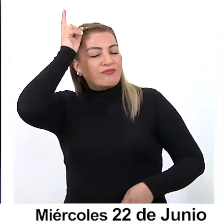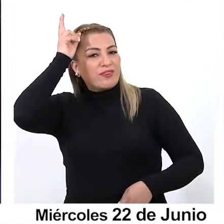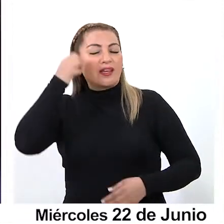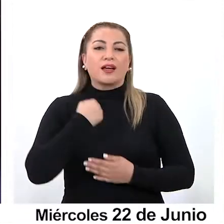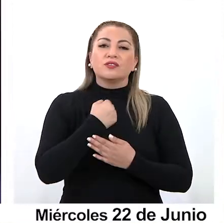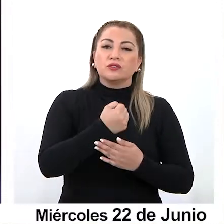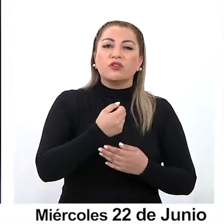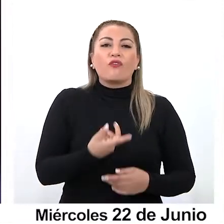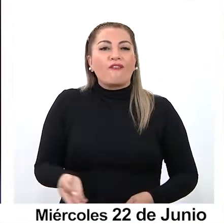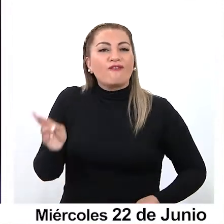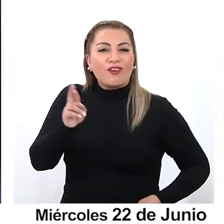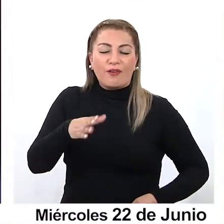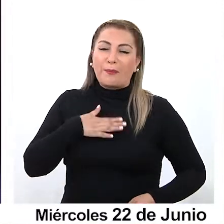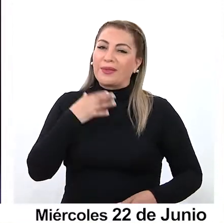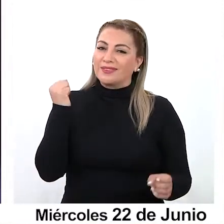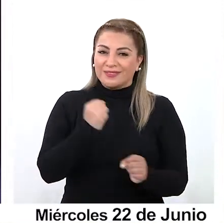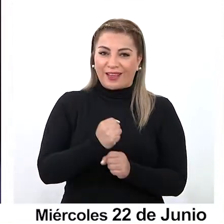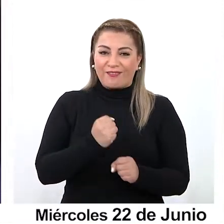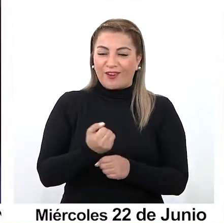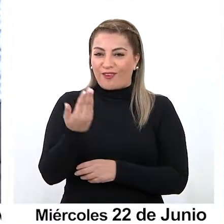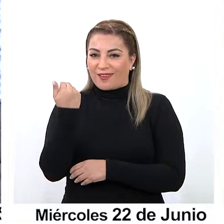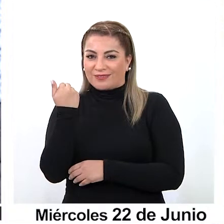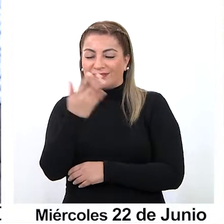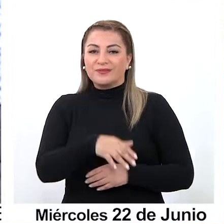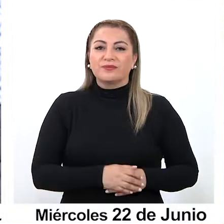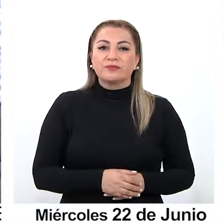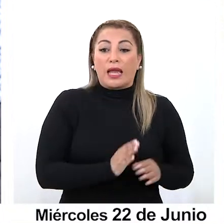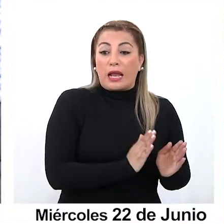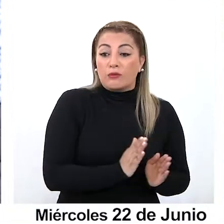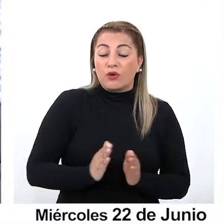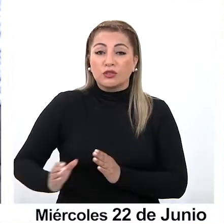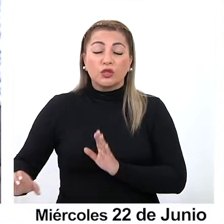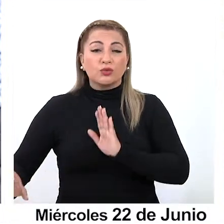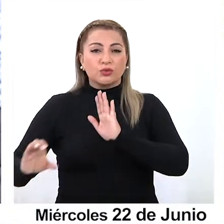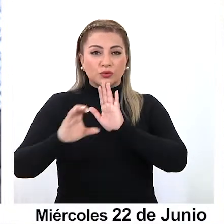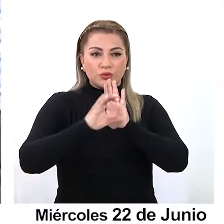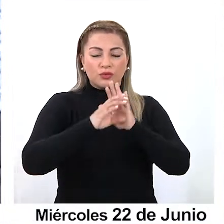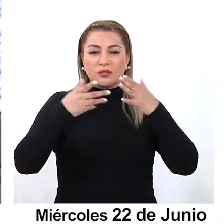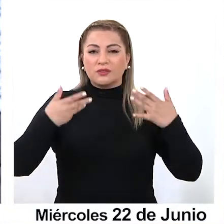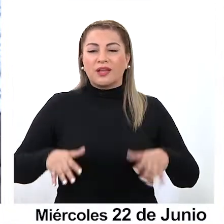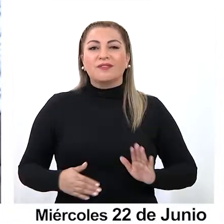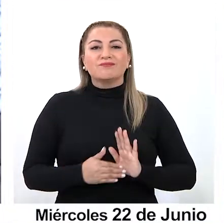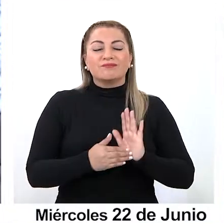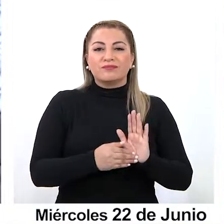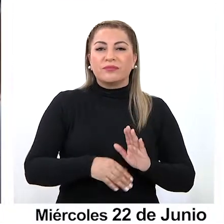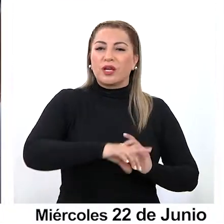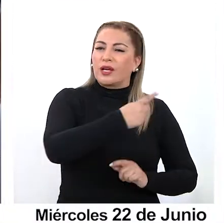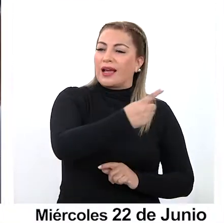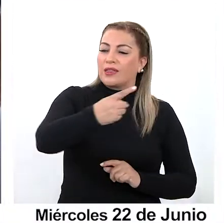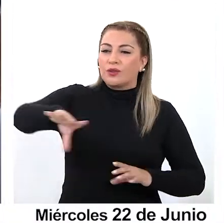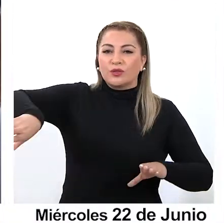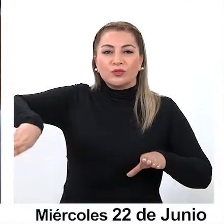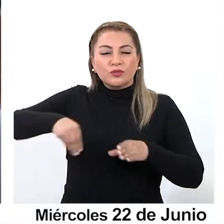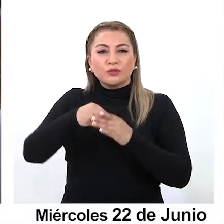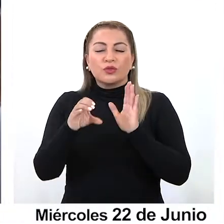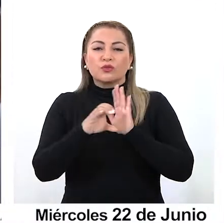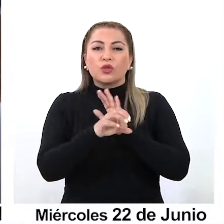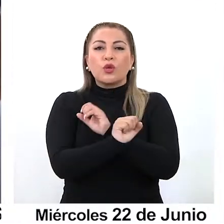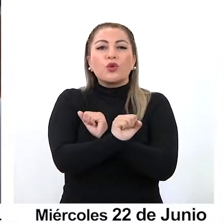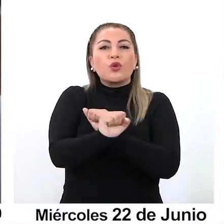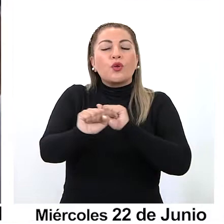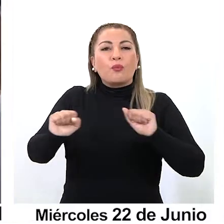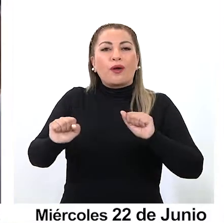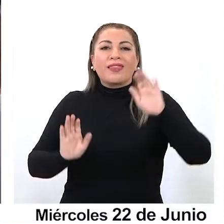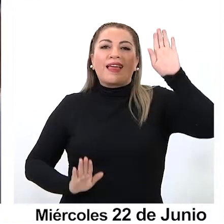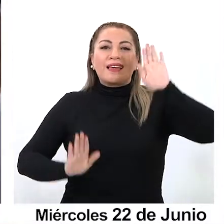por lo tanto yo creo que voy a volver a mi trabajo anterior. El proceso constituyente estableció que los integrantes de la convención no